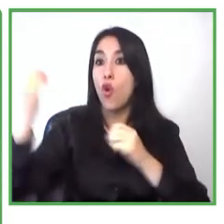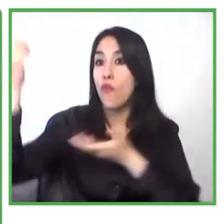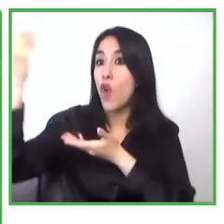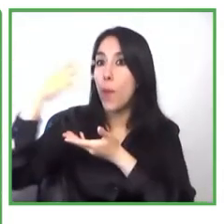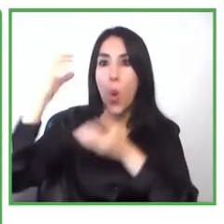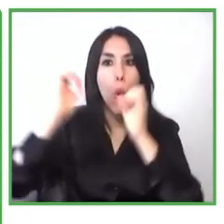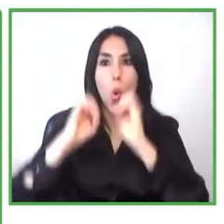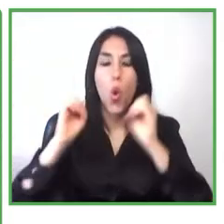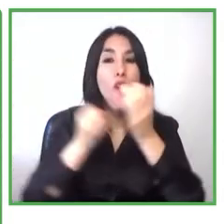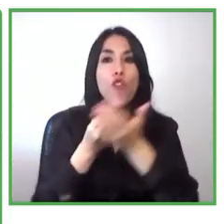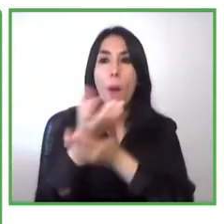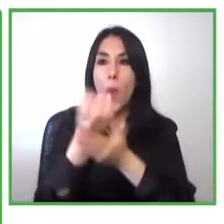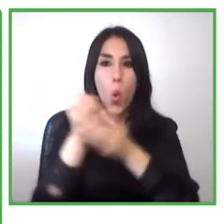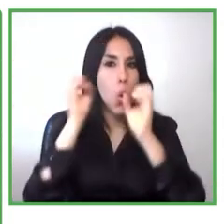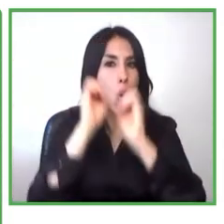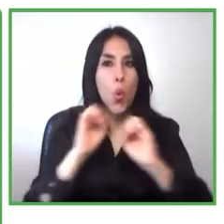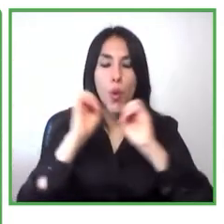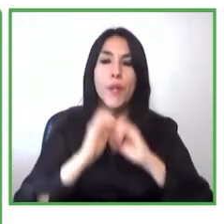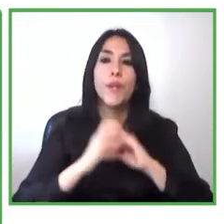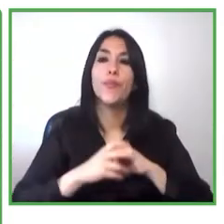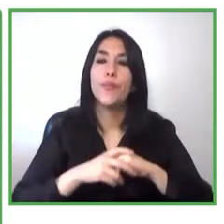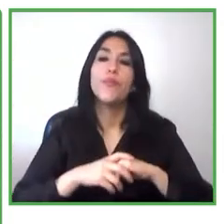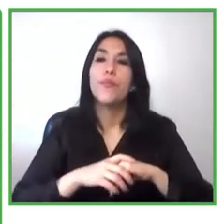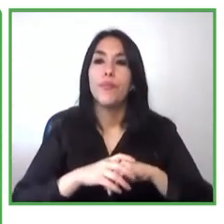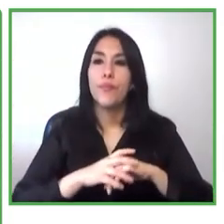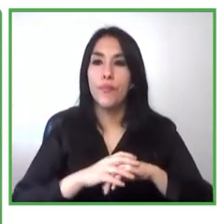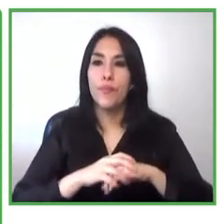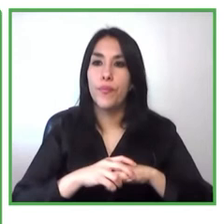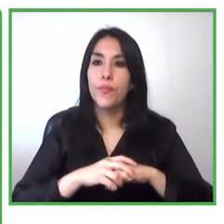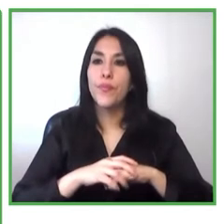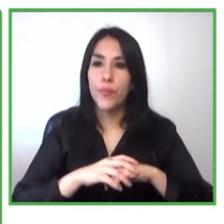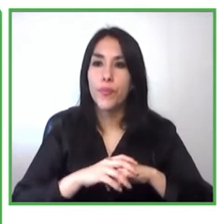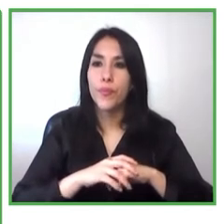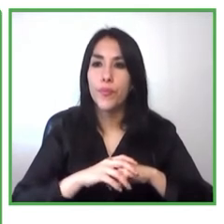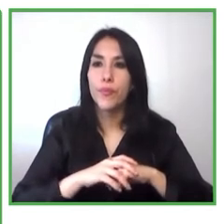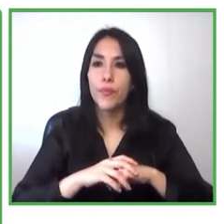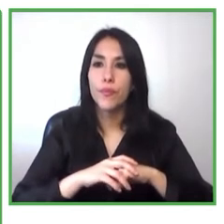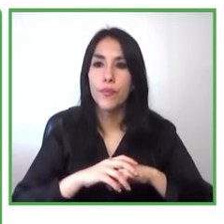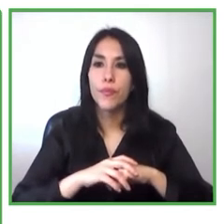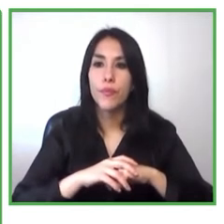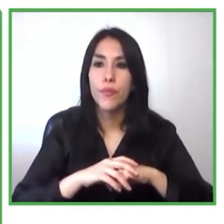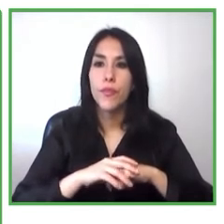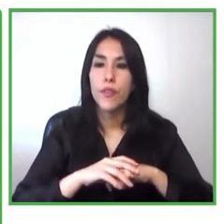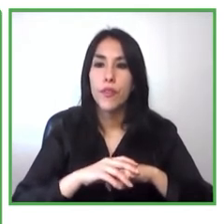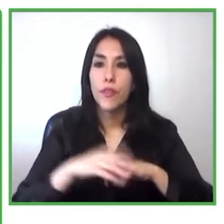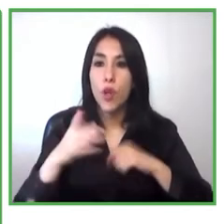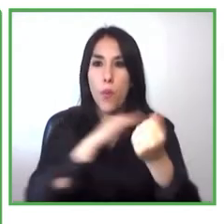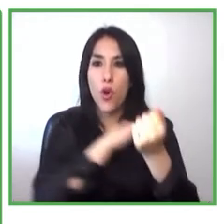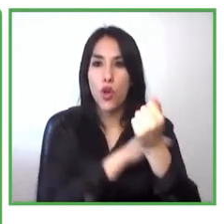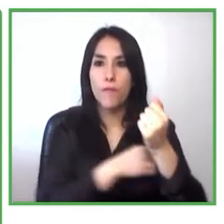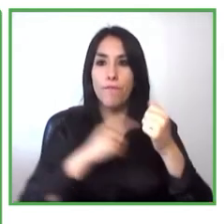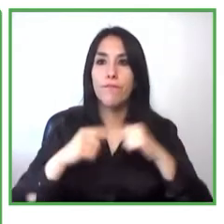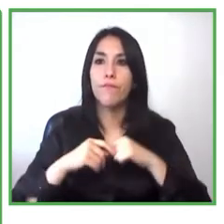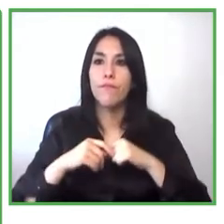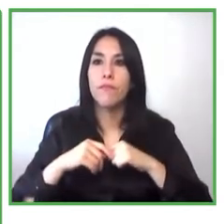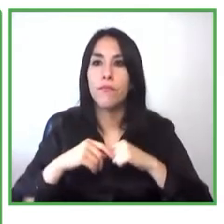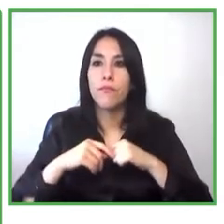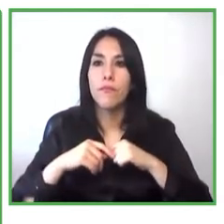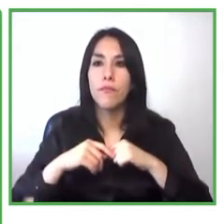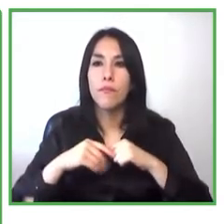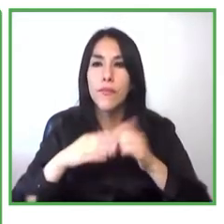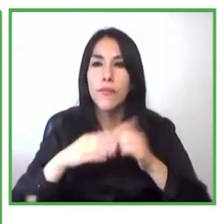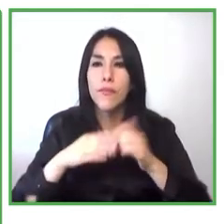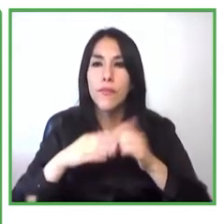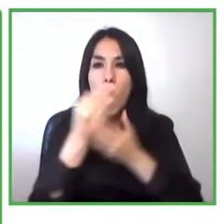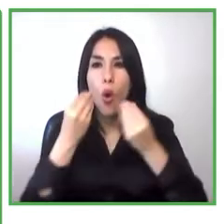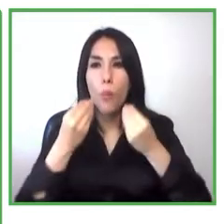cuántas de estas personas con discapacidades son emprendedores así es que es un buen inicio y además en cuanto al